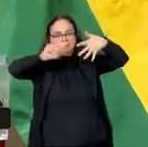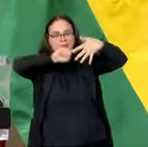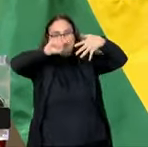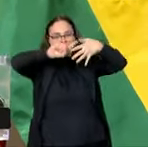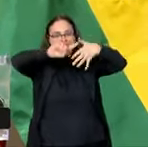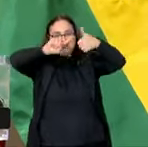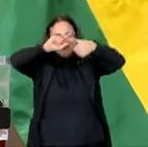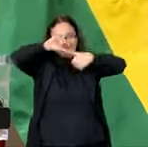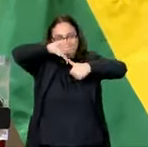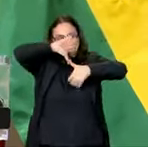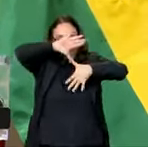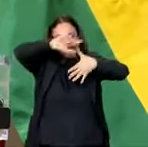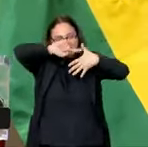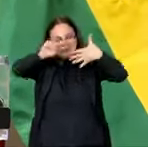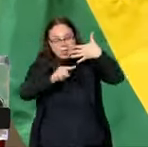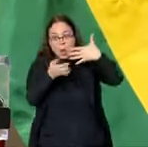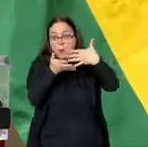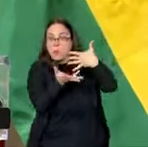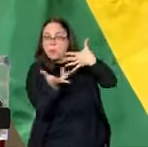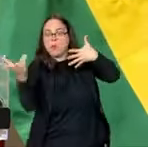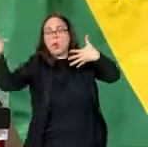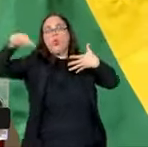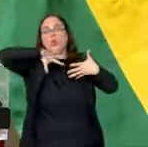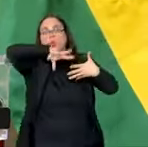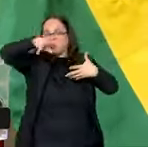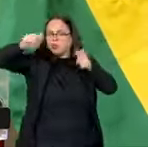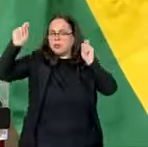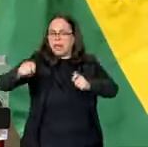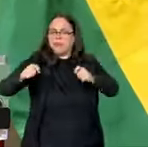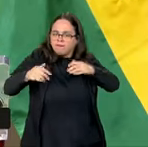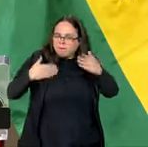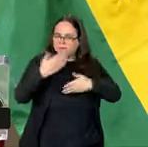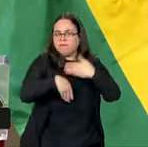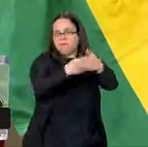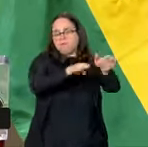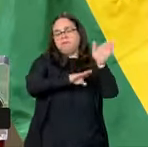para el mundo y queremos participar del desarrollo.